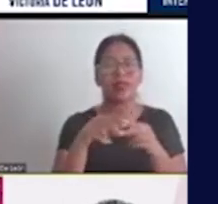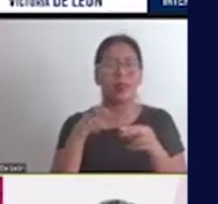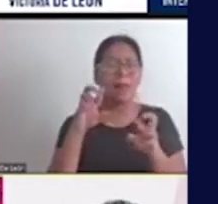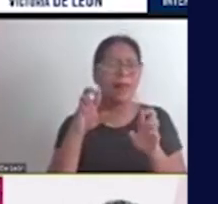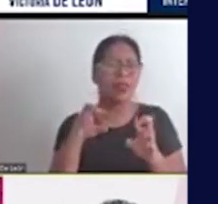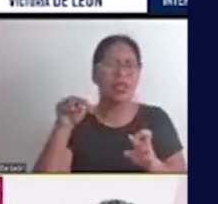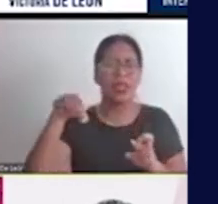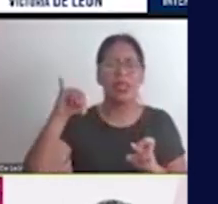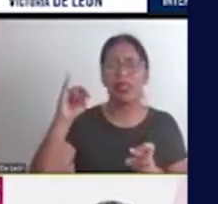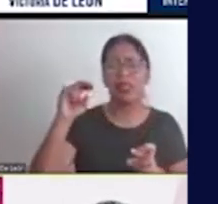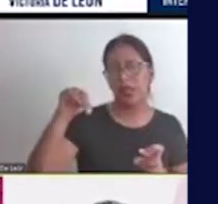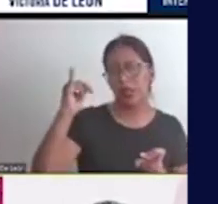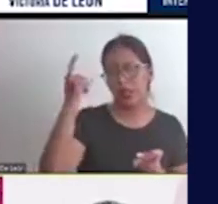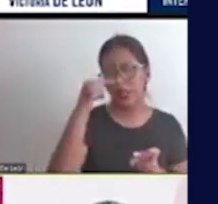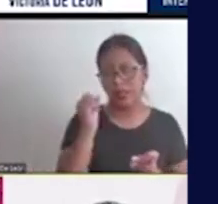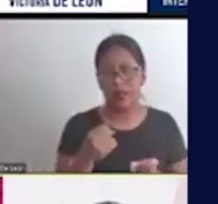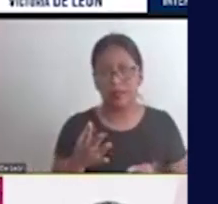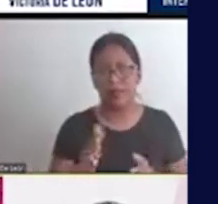Para Noticias 12, Gabriela Solórzano.